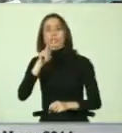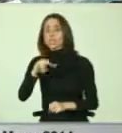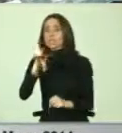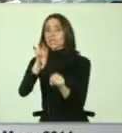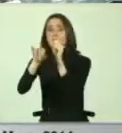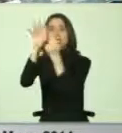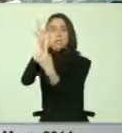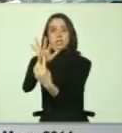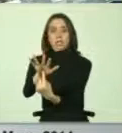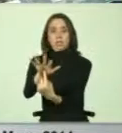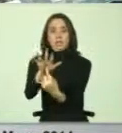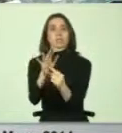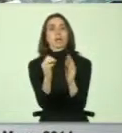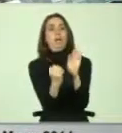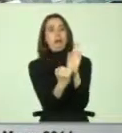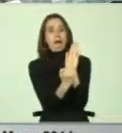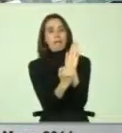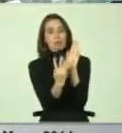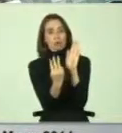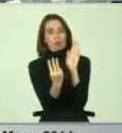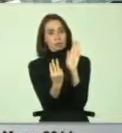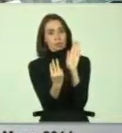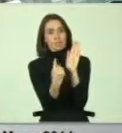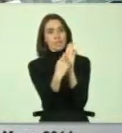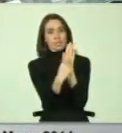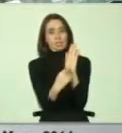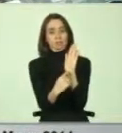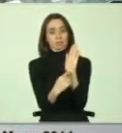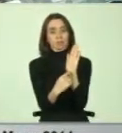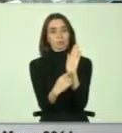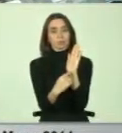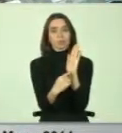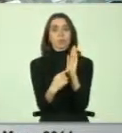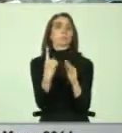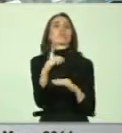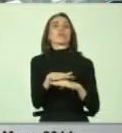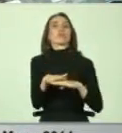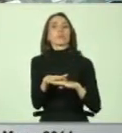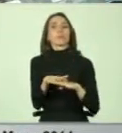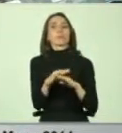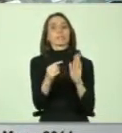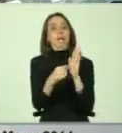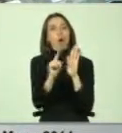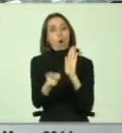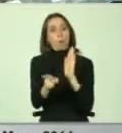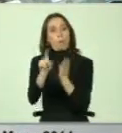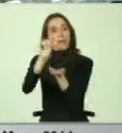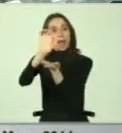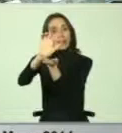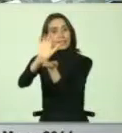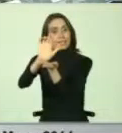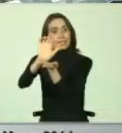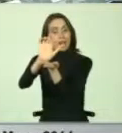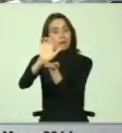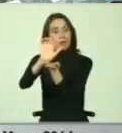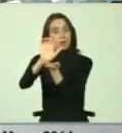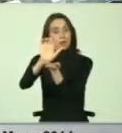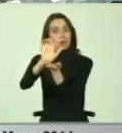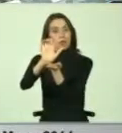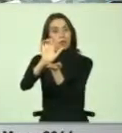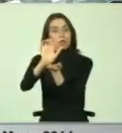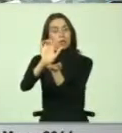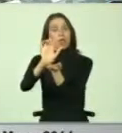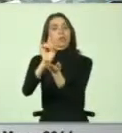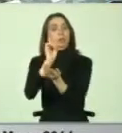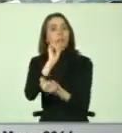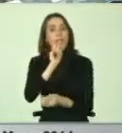perjuicio de lo anterior es el artículo 13, que establece fundamentalmente esta obligación para los estados, regulando expresamente